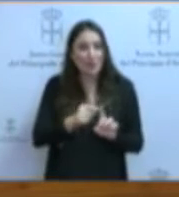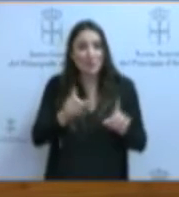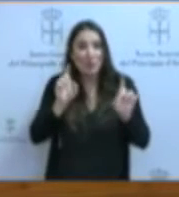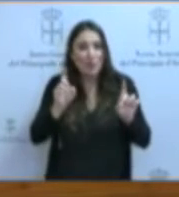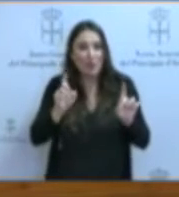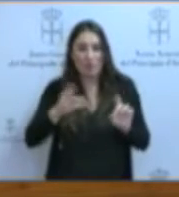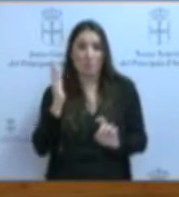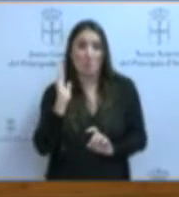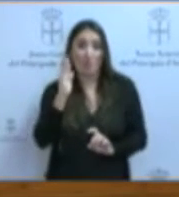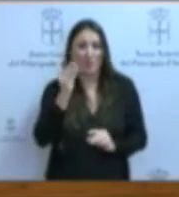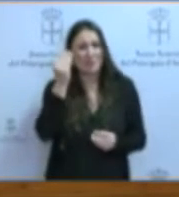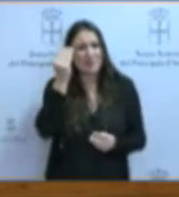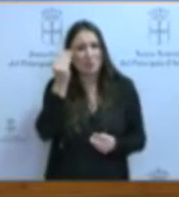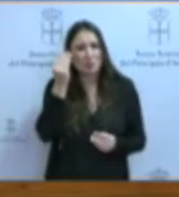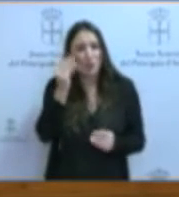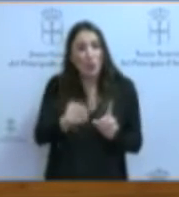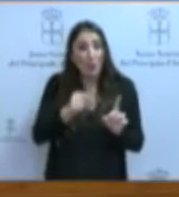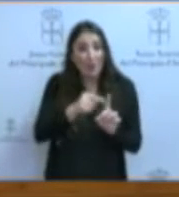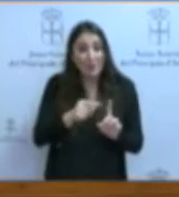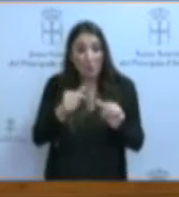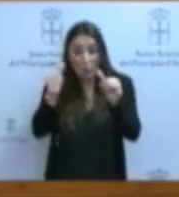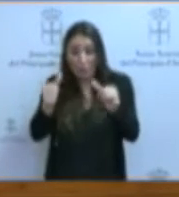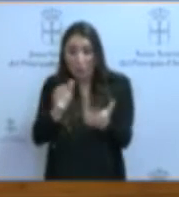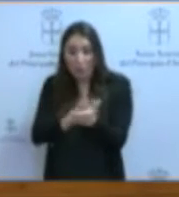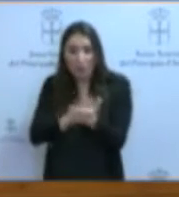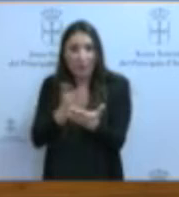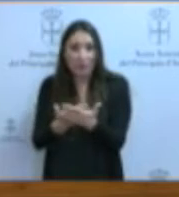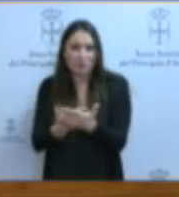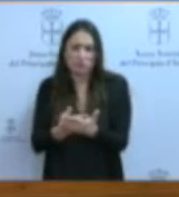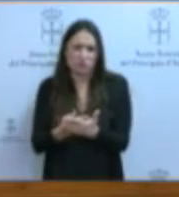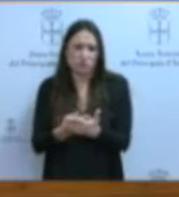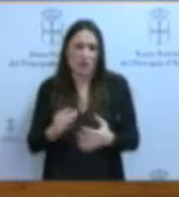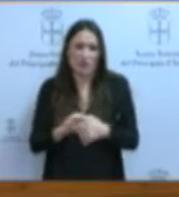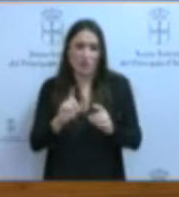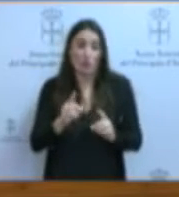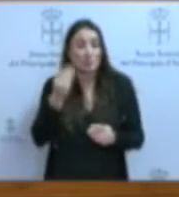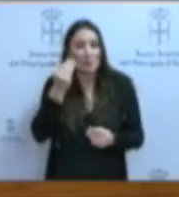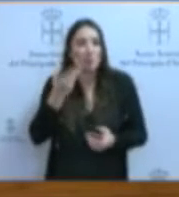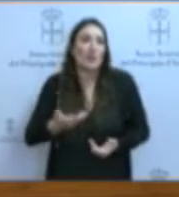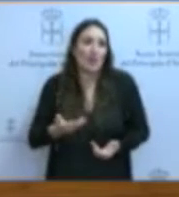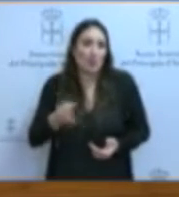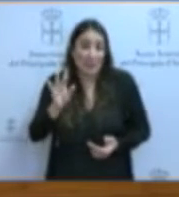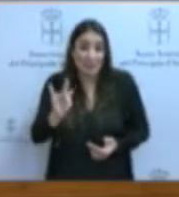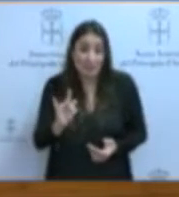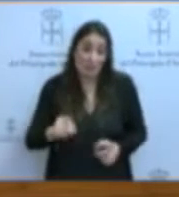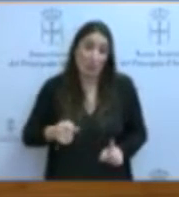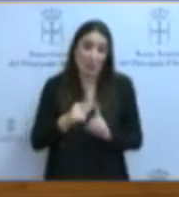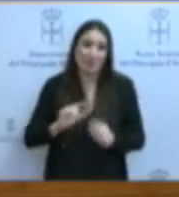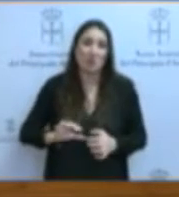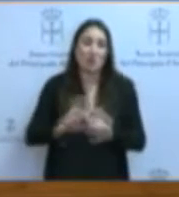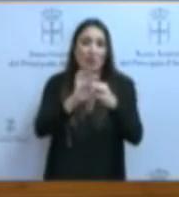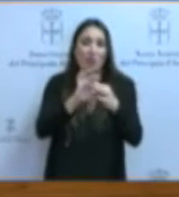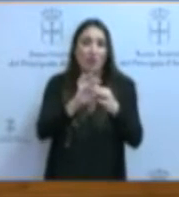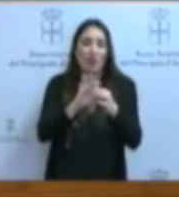bajo nuestro punto de vista, con la acreditación, aunque esta es importante para los objetivos, digamos, que tienen que ver más con el ámbito